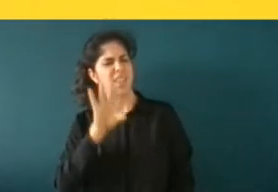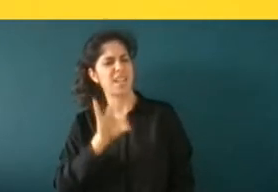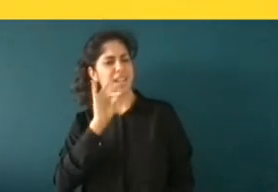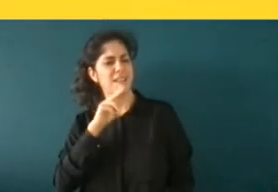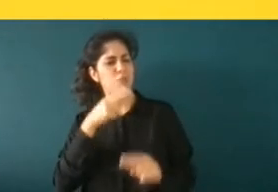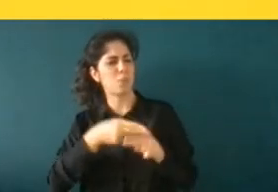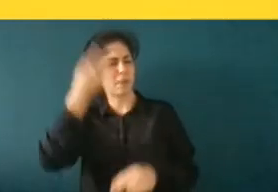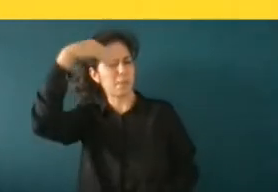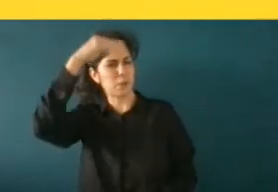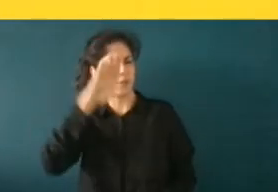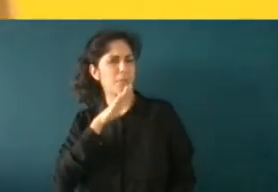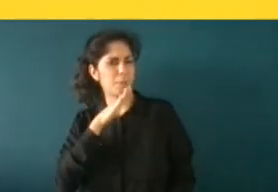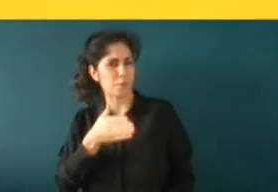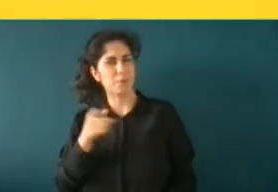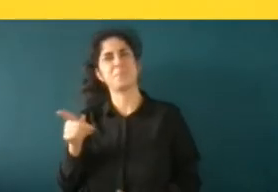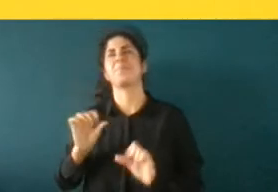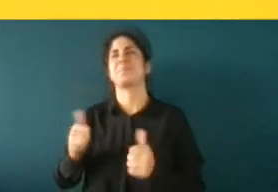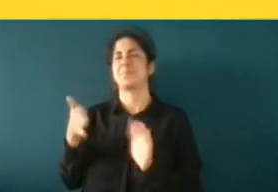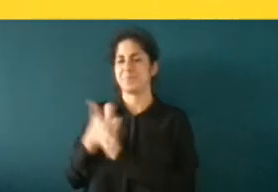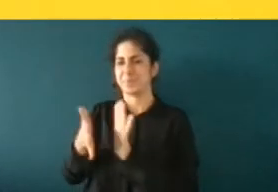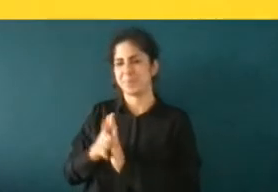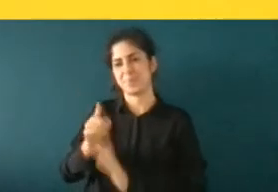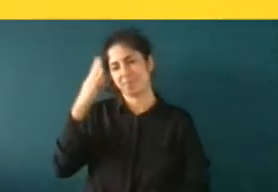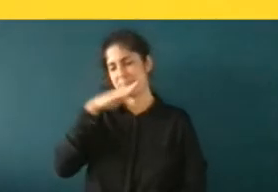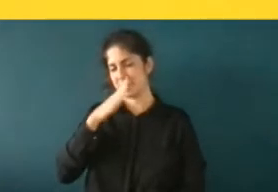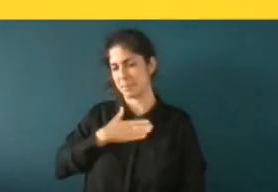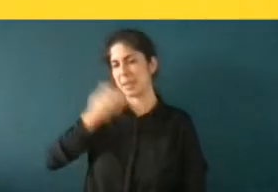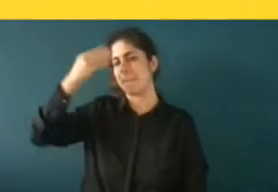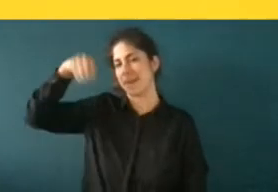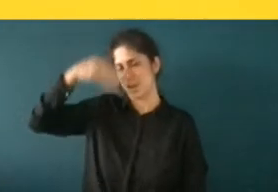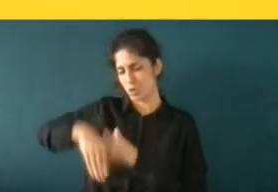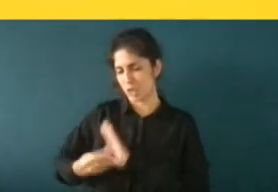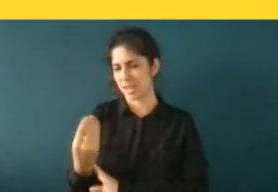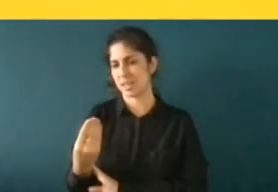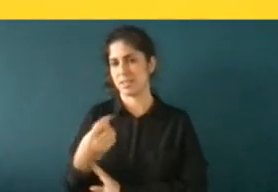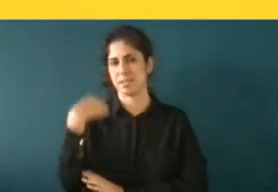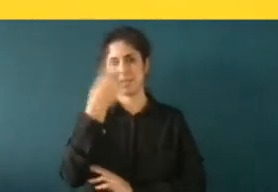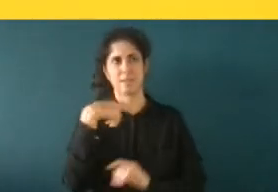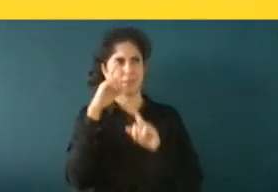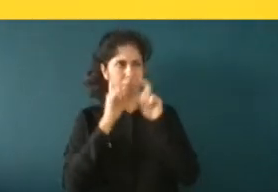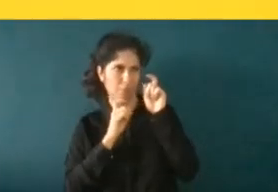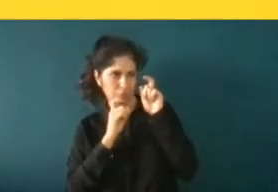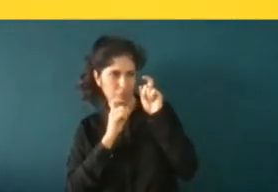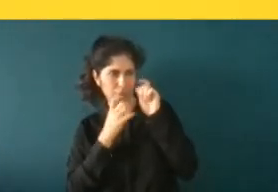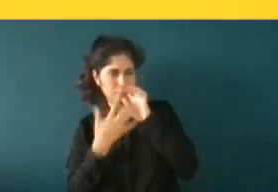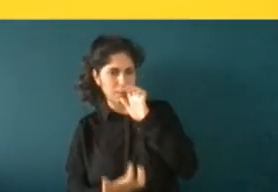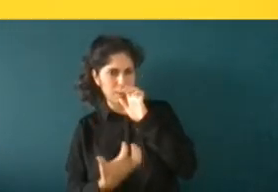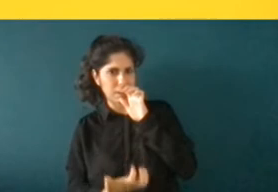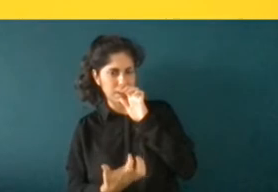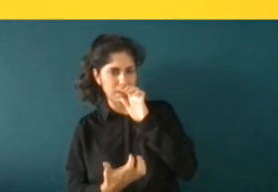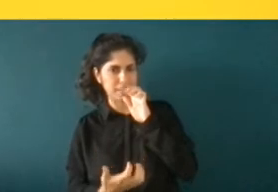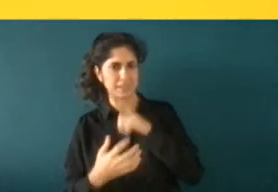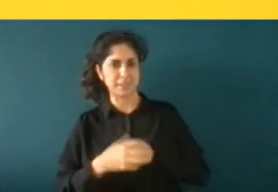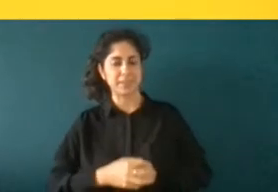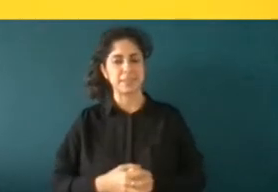entonces tengo que estar explicando que es que mis padres son marroquíes y se les pone una cara tremenda en otras